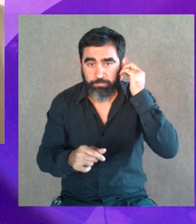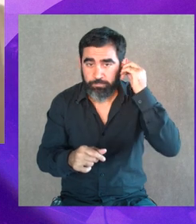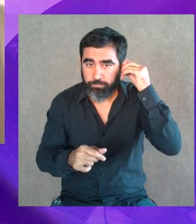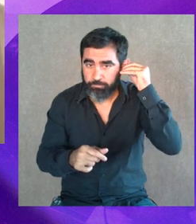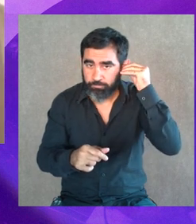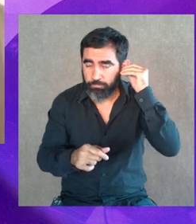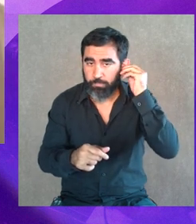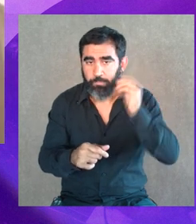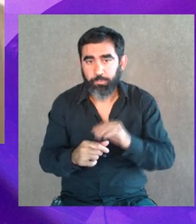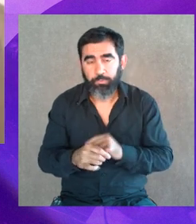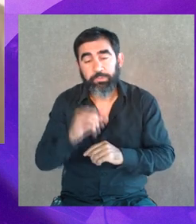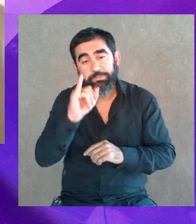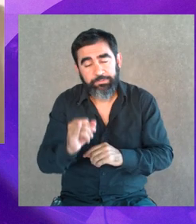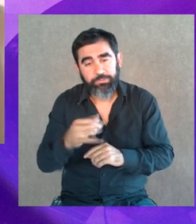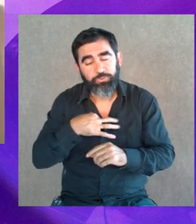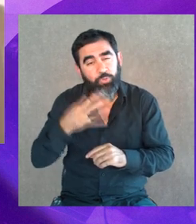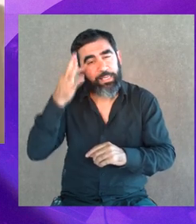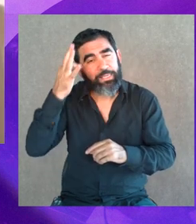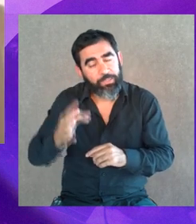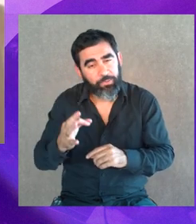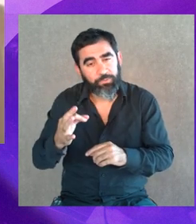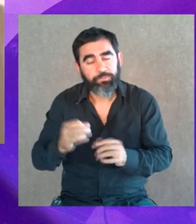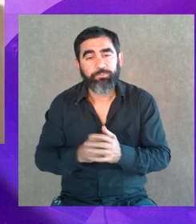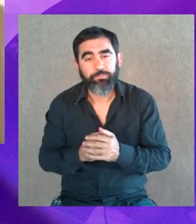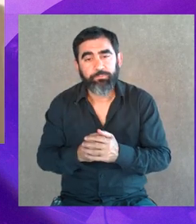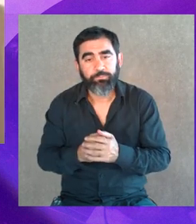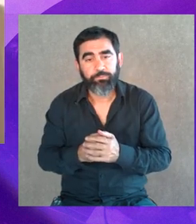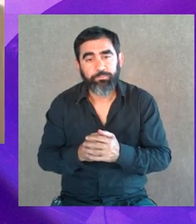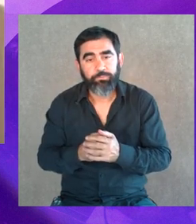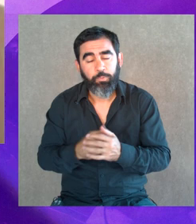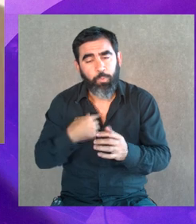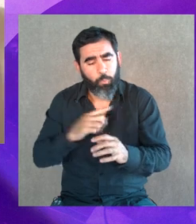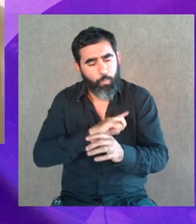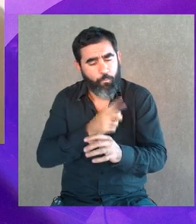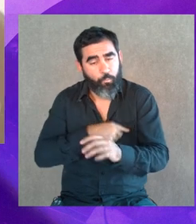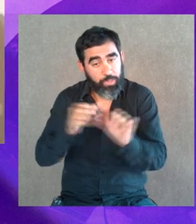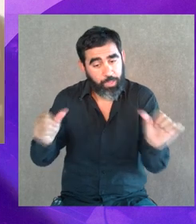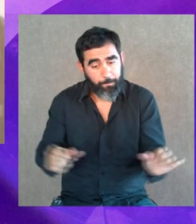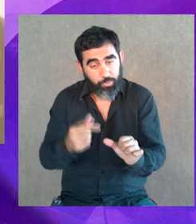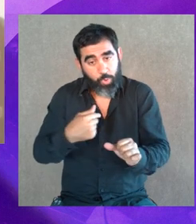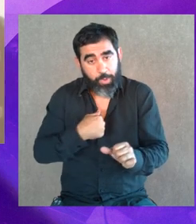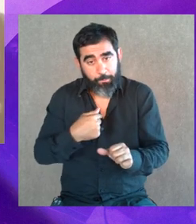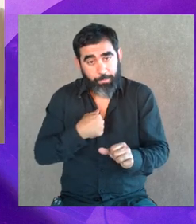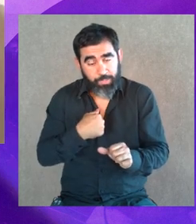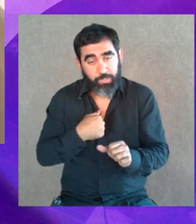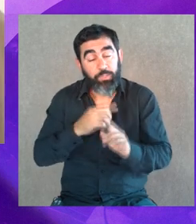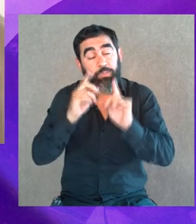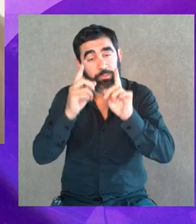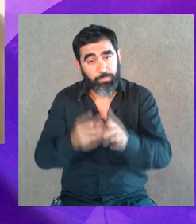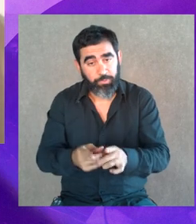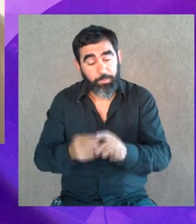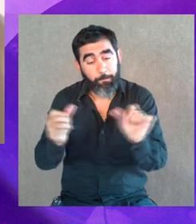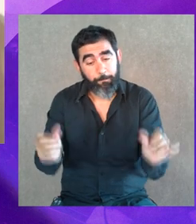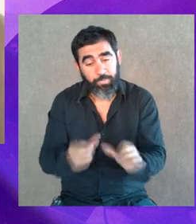sí creo que me hizo, me fortaleció en pila de sentidos, en otro